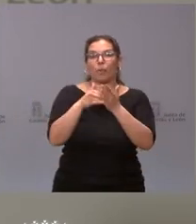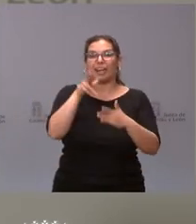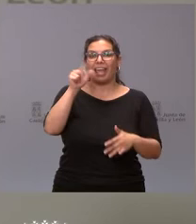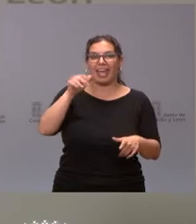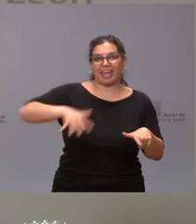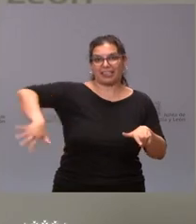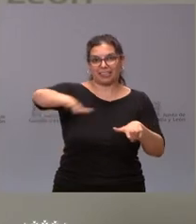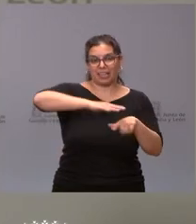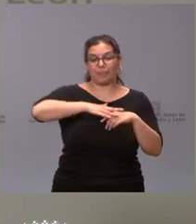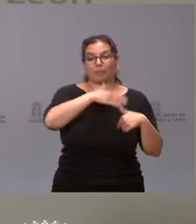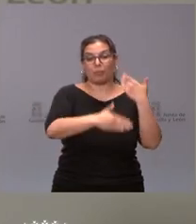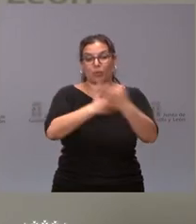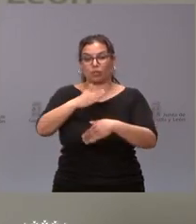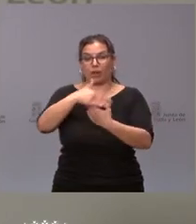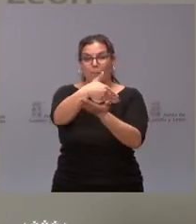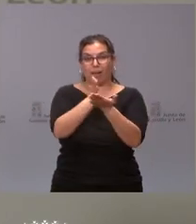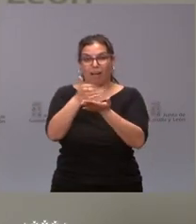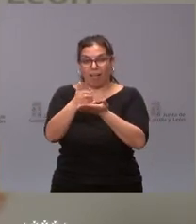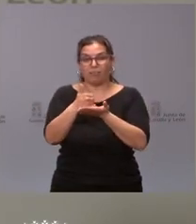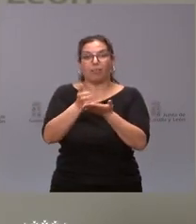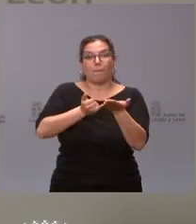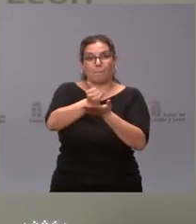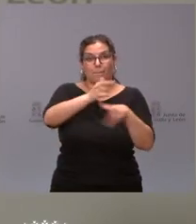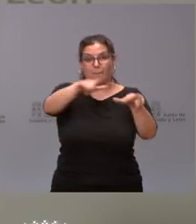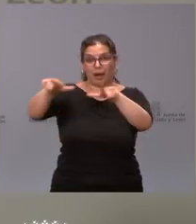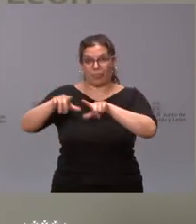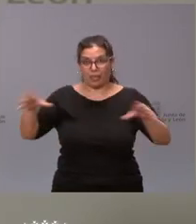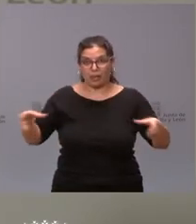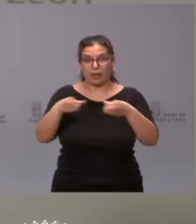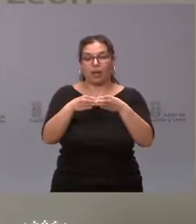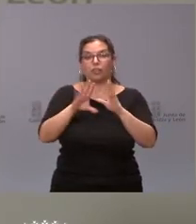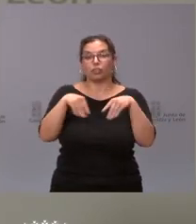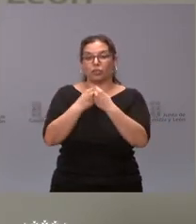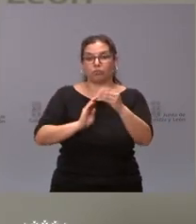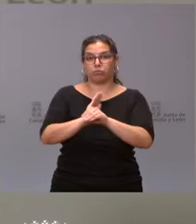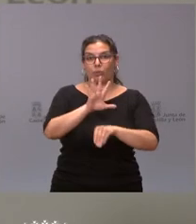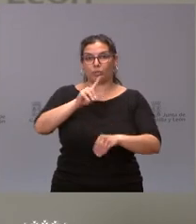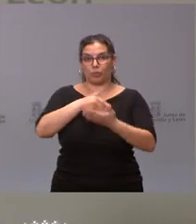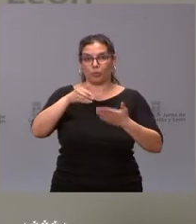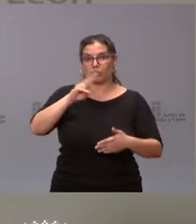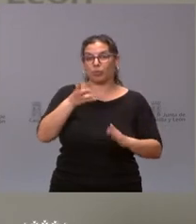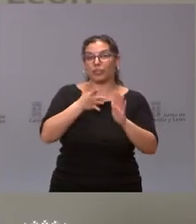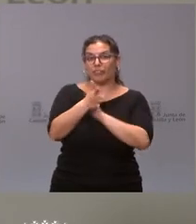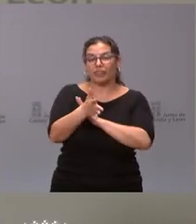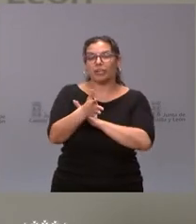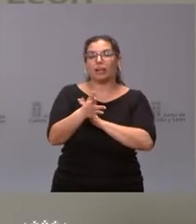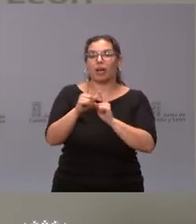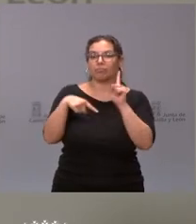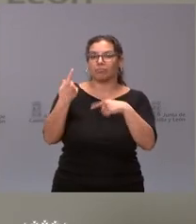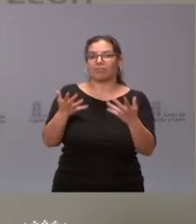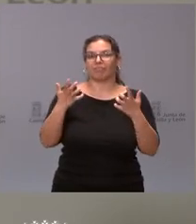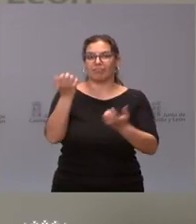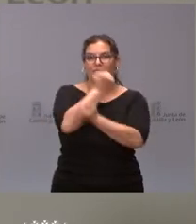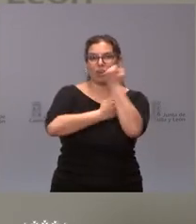Los procesos de concentración parcelaria, como este del que estamos hablando, con esa inversión de 51 millones de euros, implican una serie de importantes beneficios